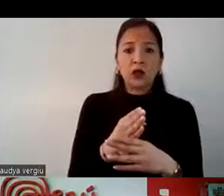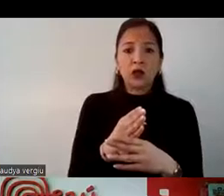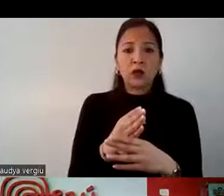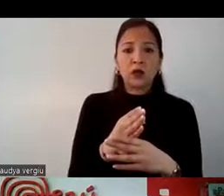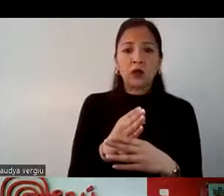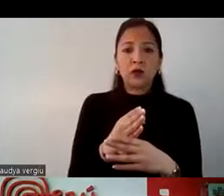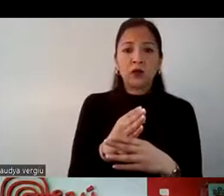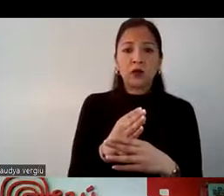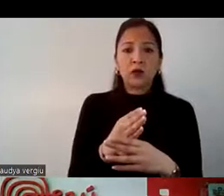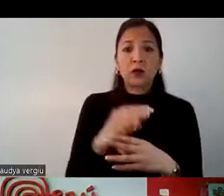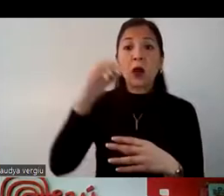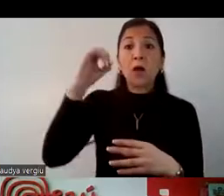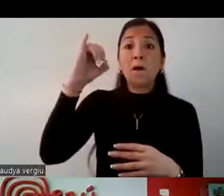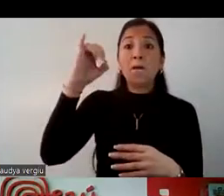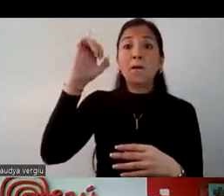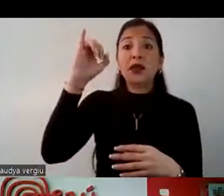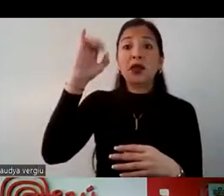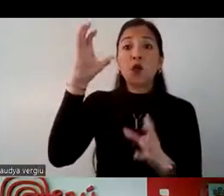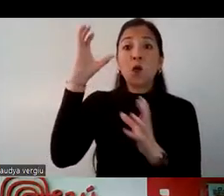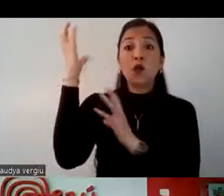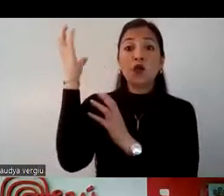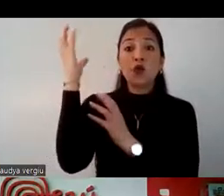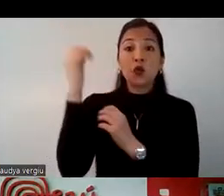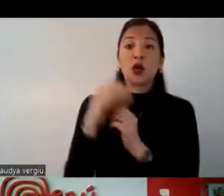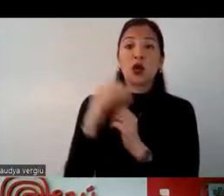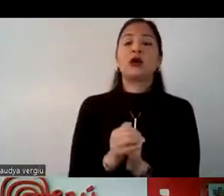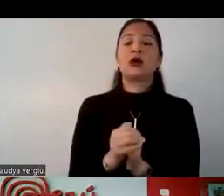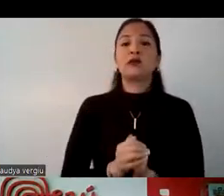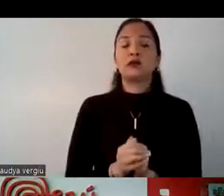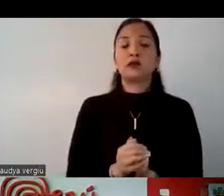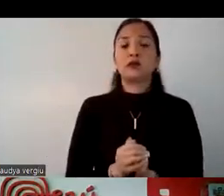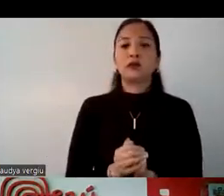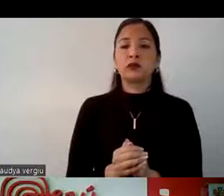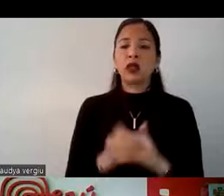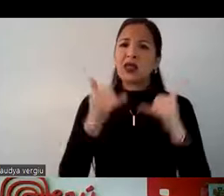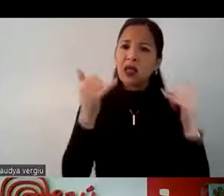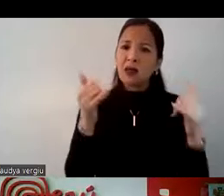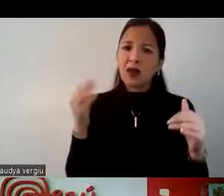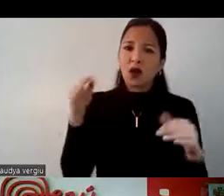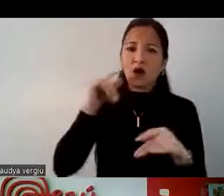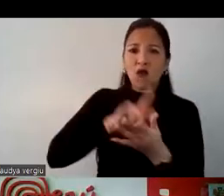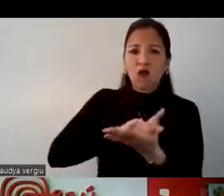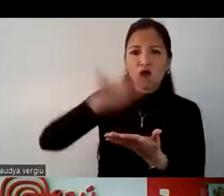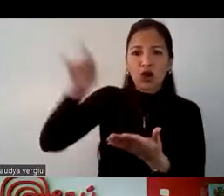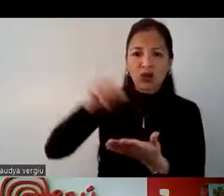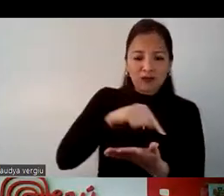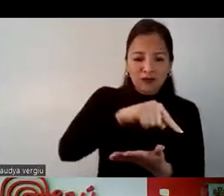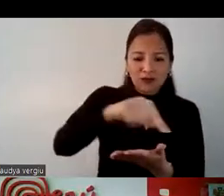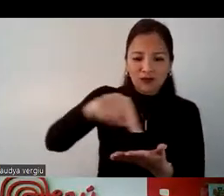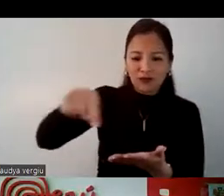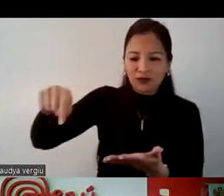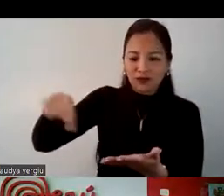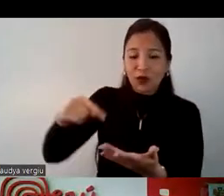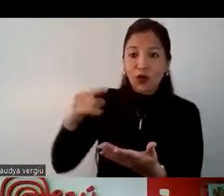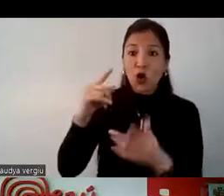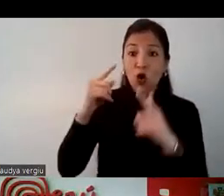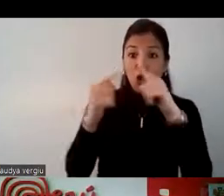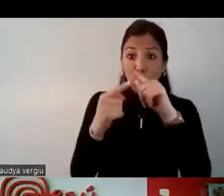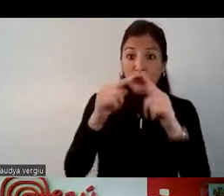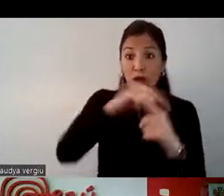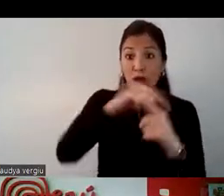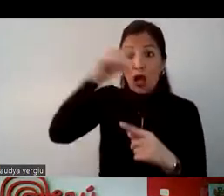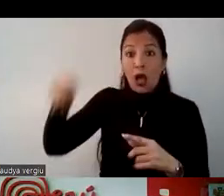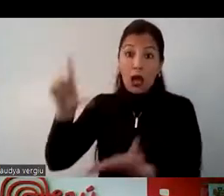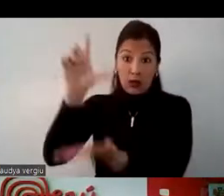de Piura, ¿no? Pero también hacen vuelos internos desde Tumbes, por ejemplo, hacia Lima,